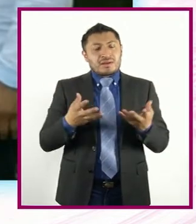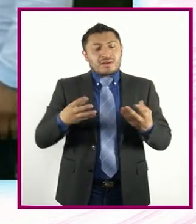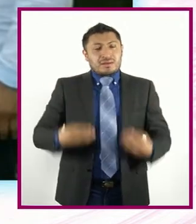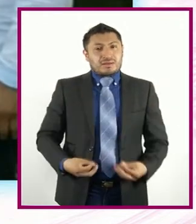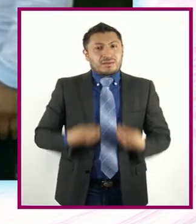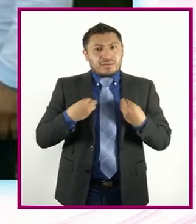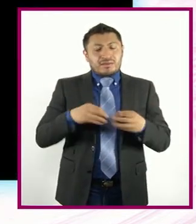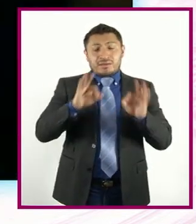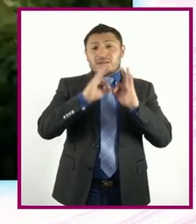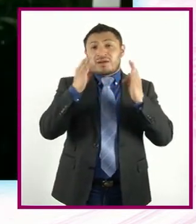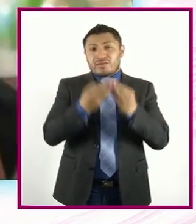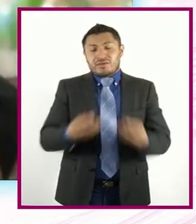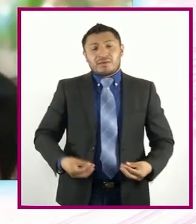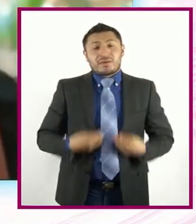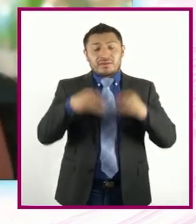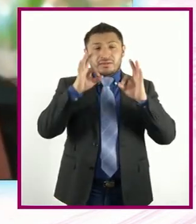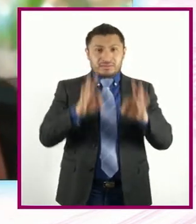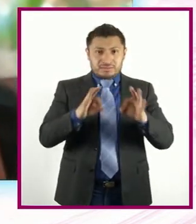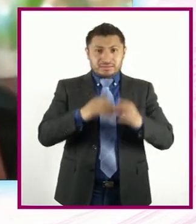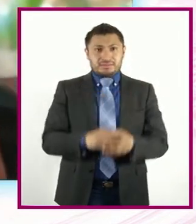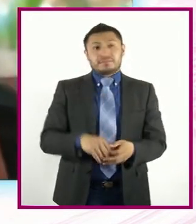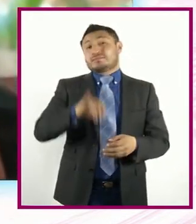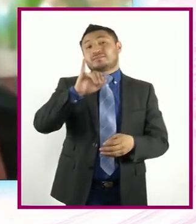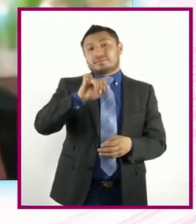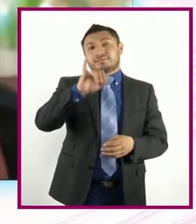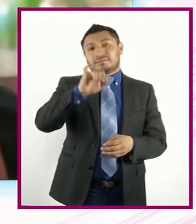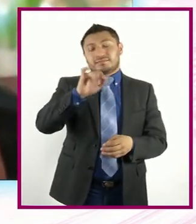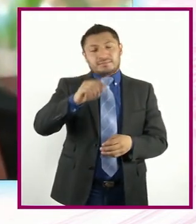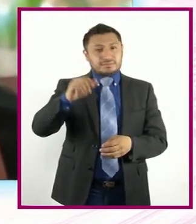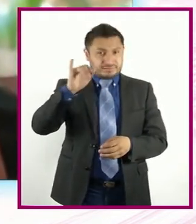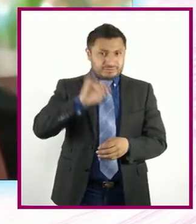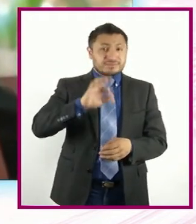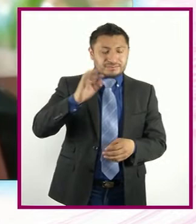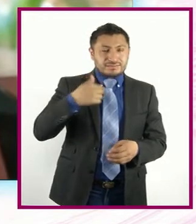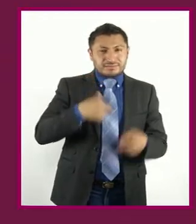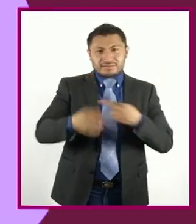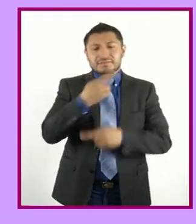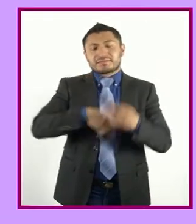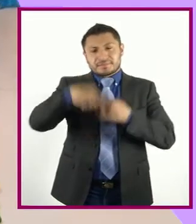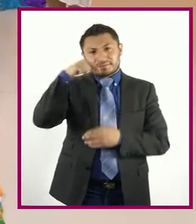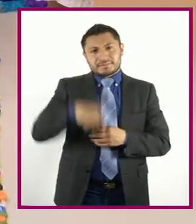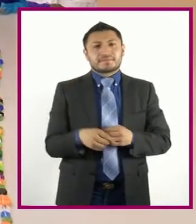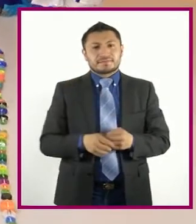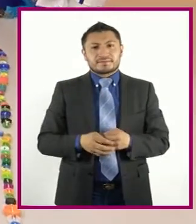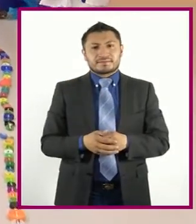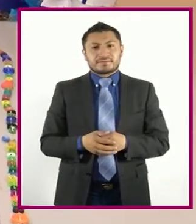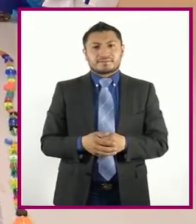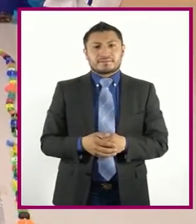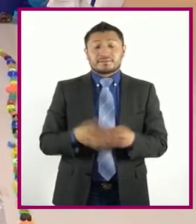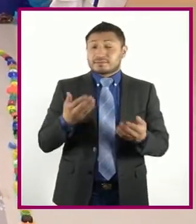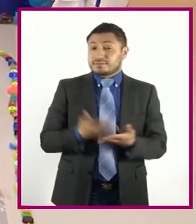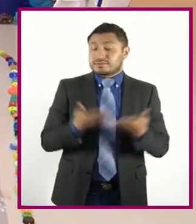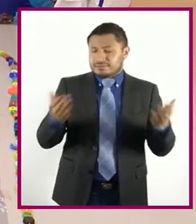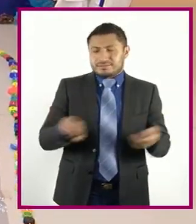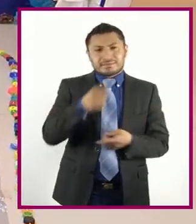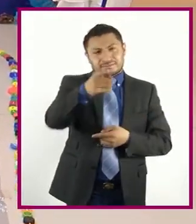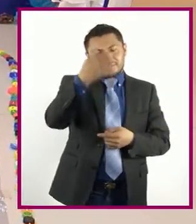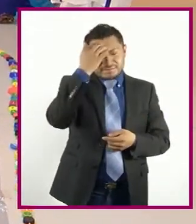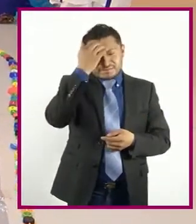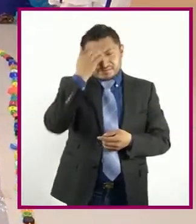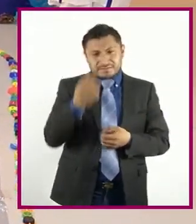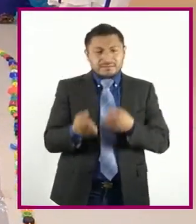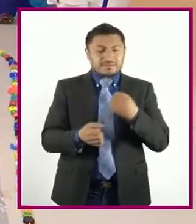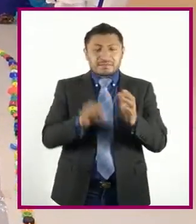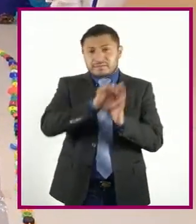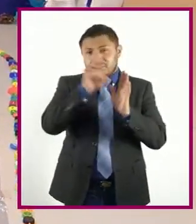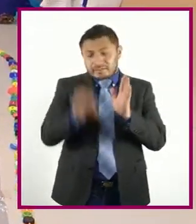Una forma de vida Sí, claro Sí, sí, sí Regresaría yo aquí Ahora que conocemos Algun